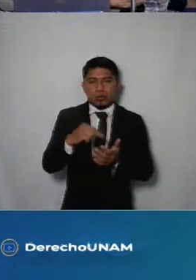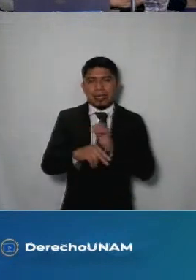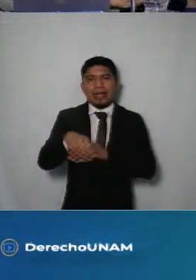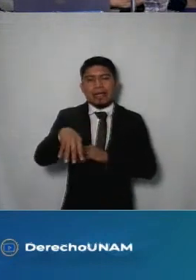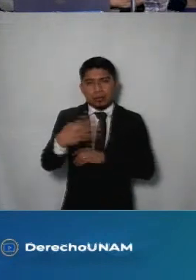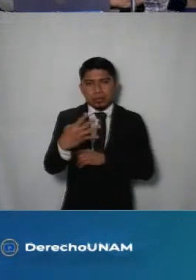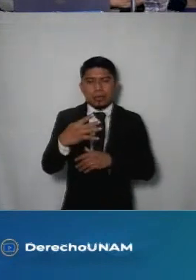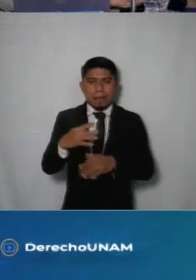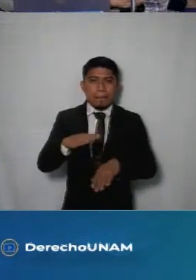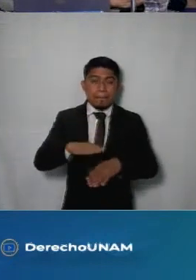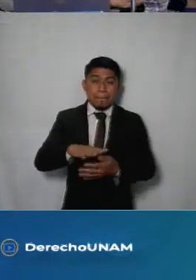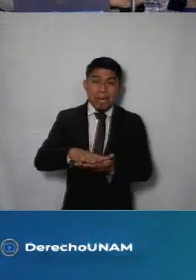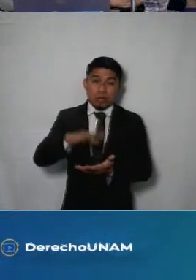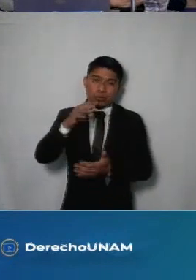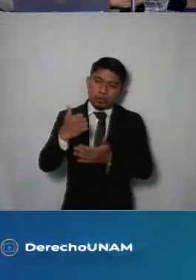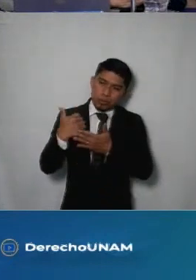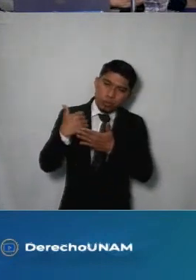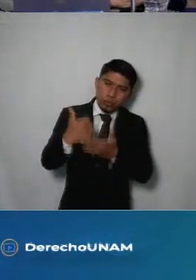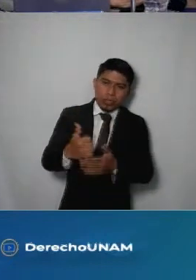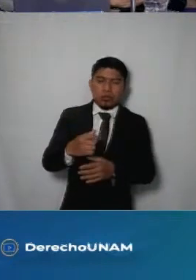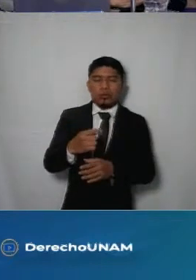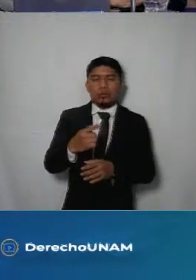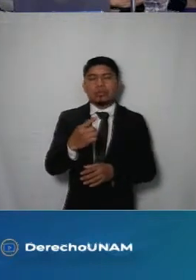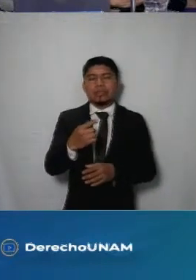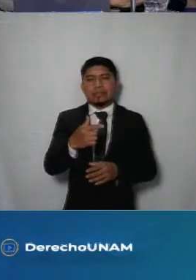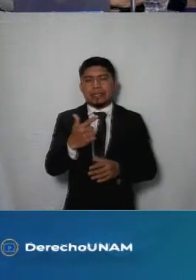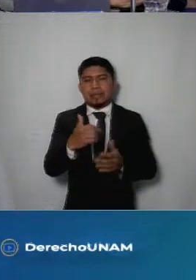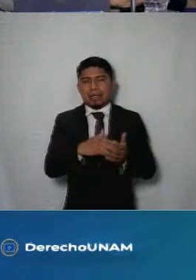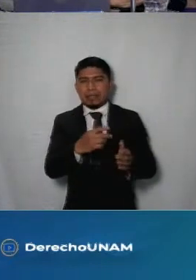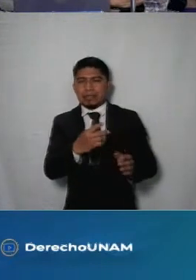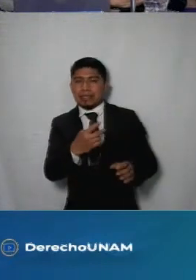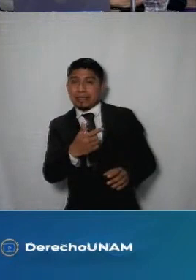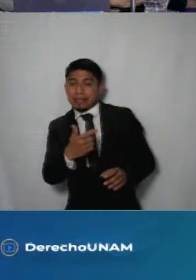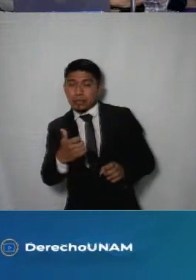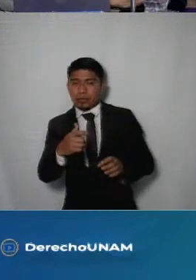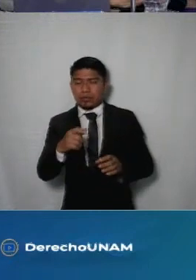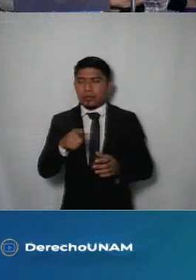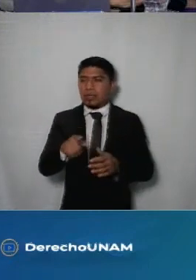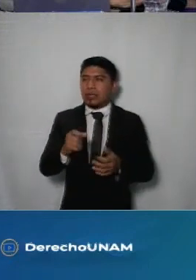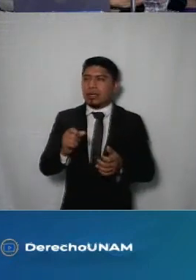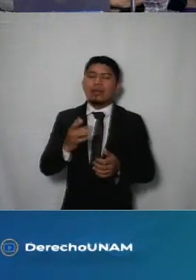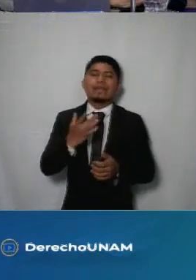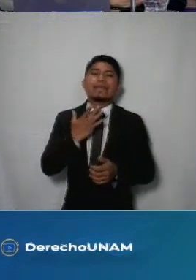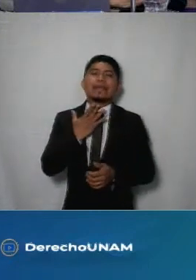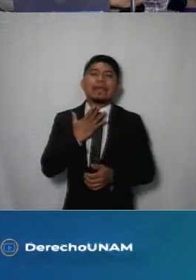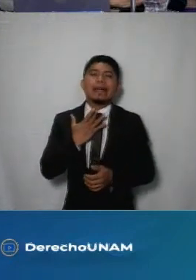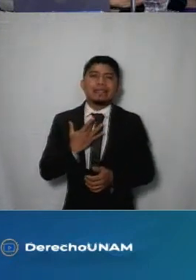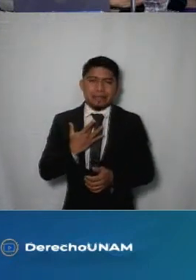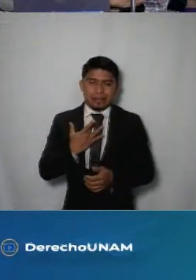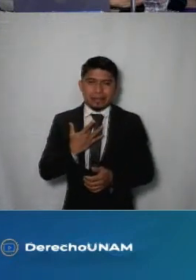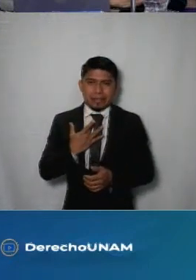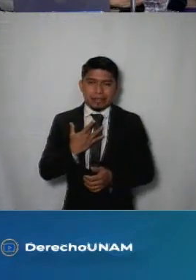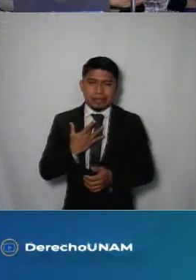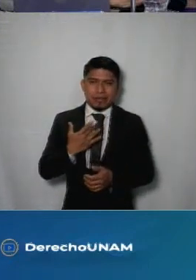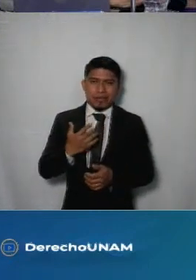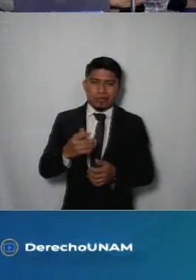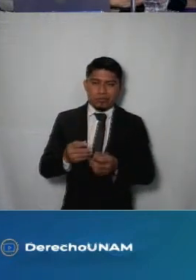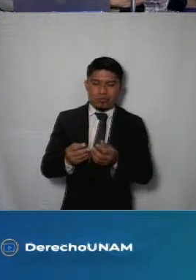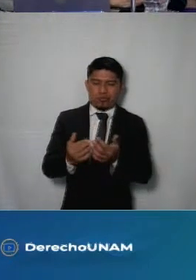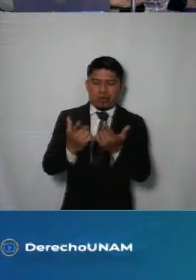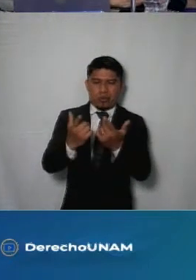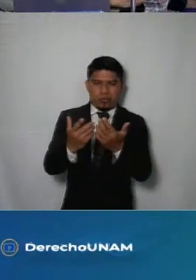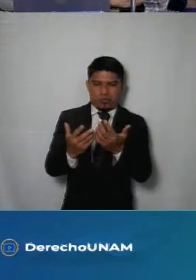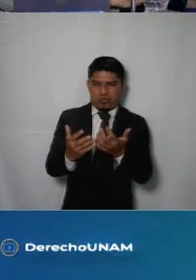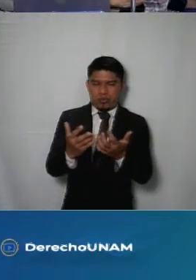2014 el año con mayor ayuda brindada con 2 mil 788 asistencias en el caso de fugas de gas que son una de las